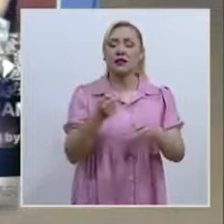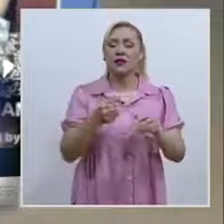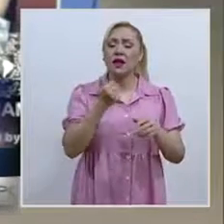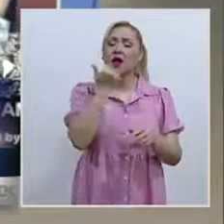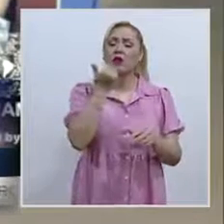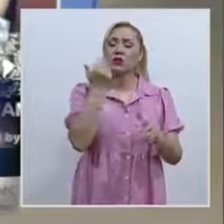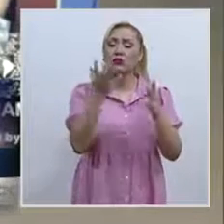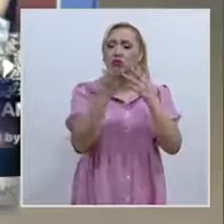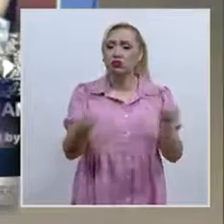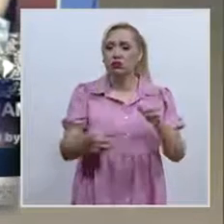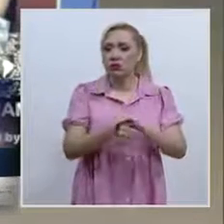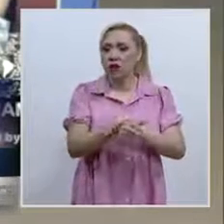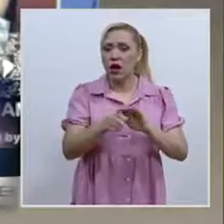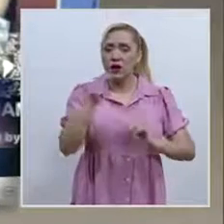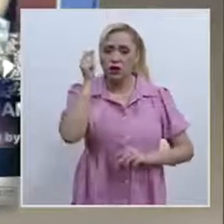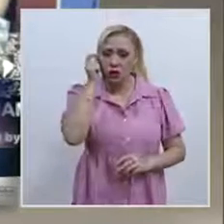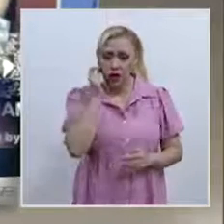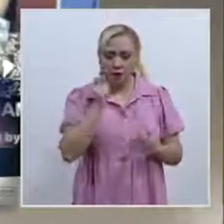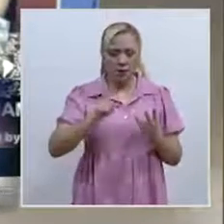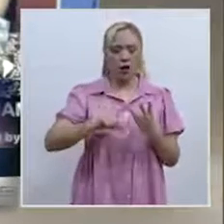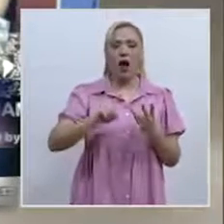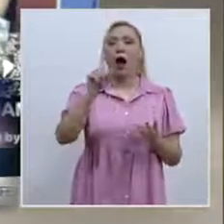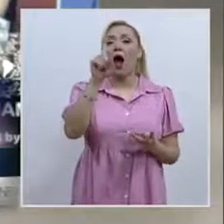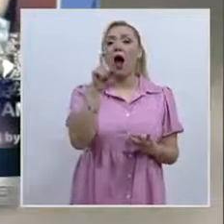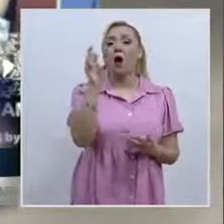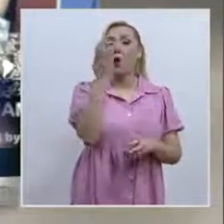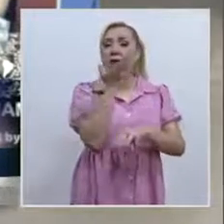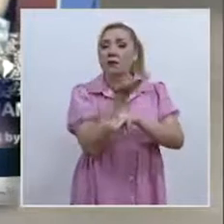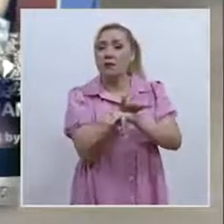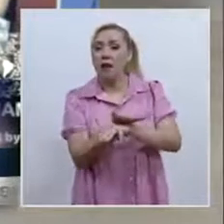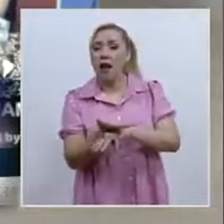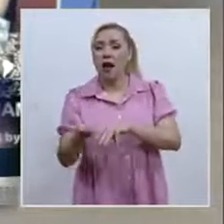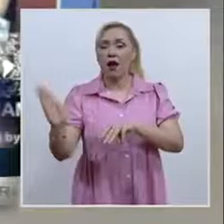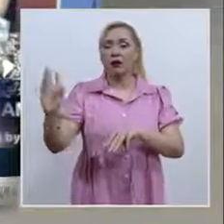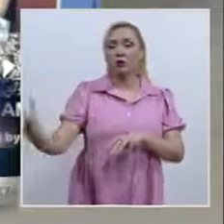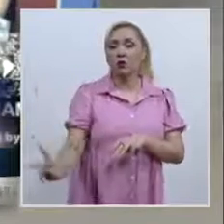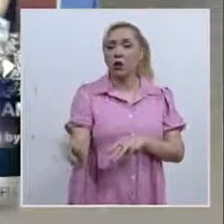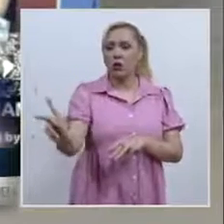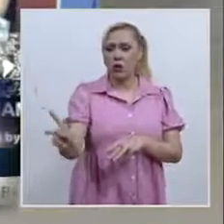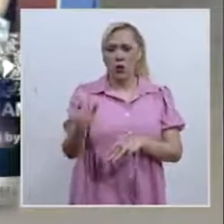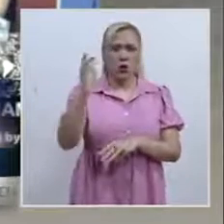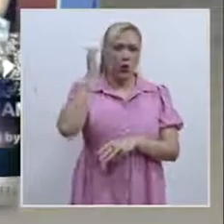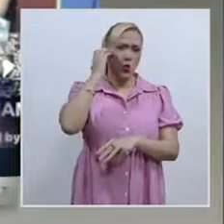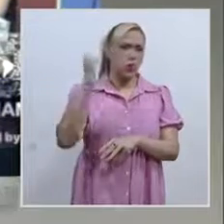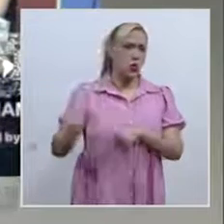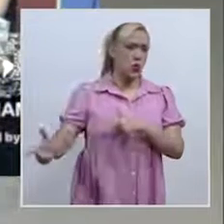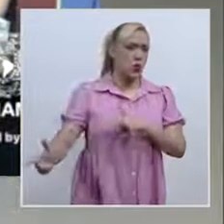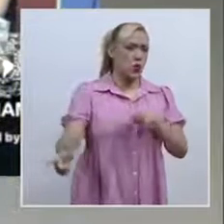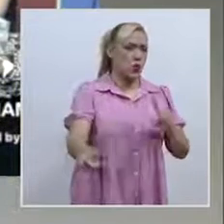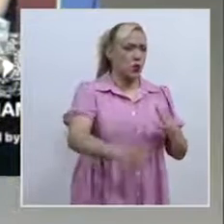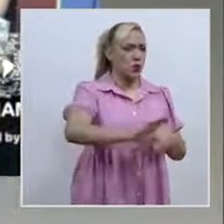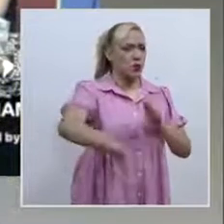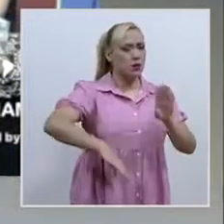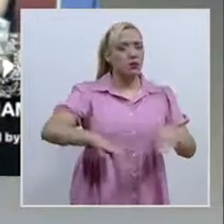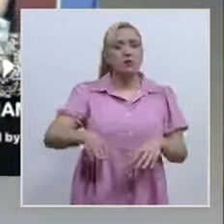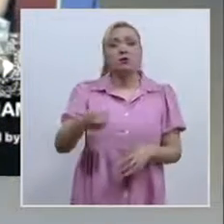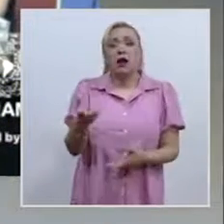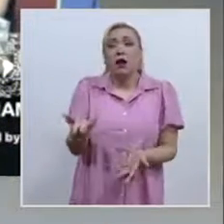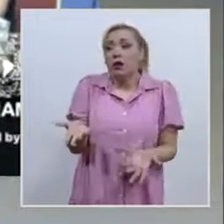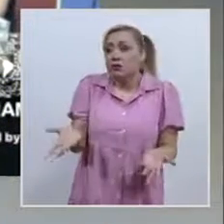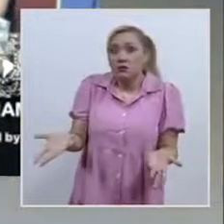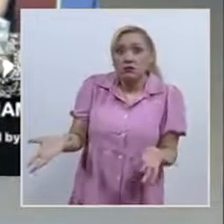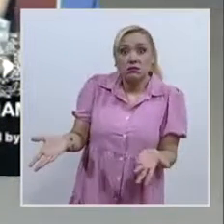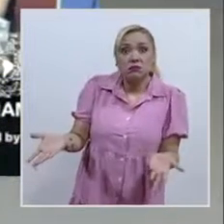entre otros muchos casos de graves violaciones a derechos humanos en México, donde los procedimientos judiciales abiertos parecieran estar